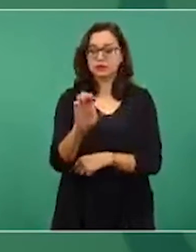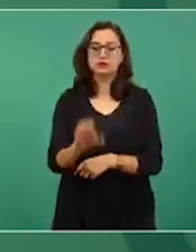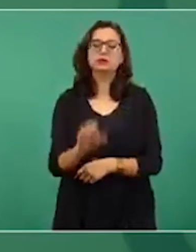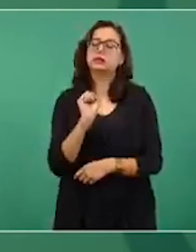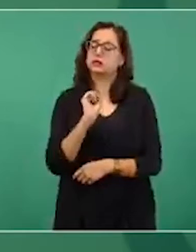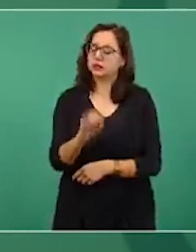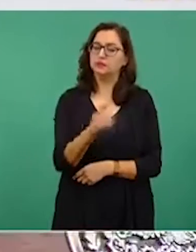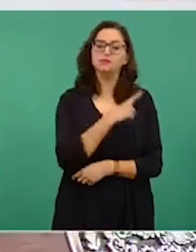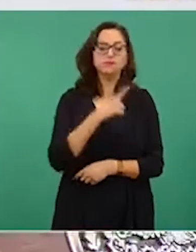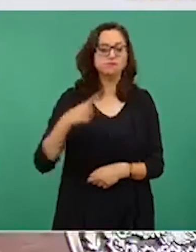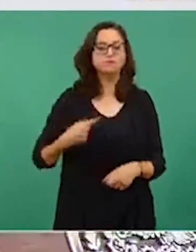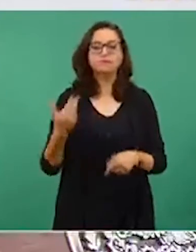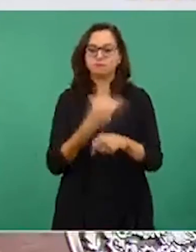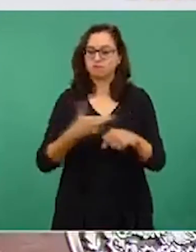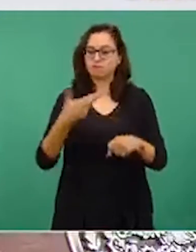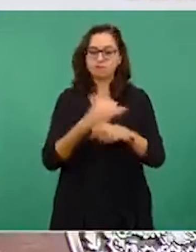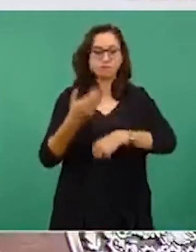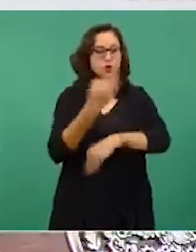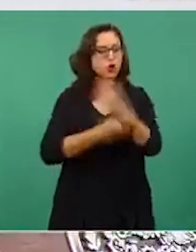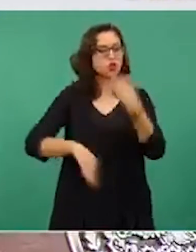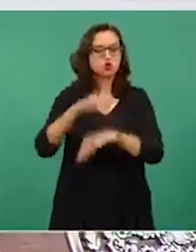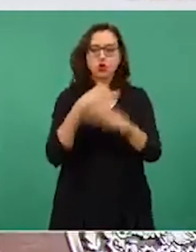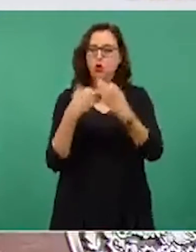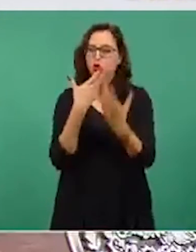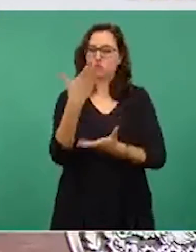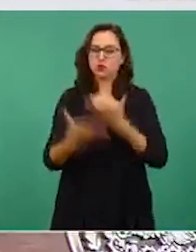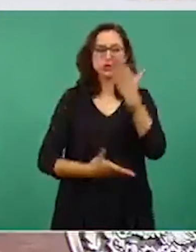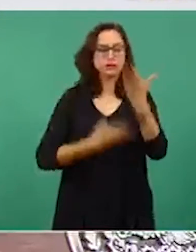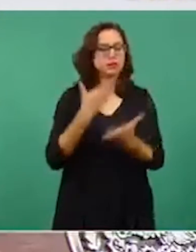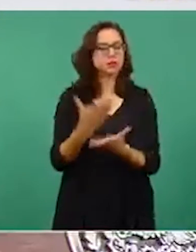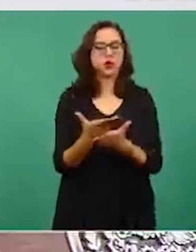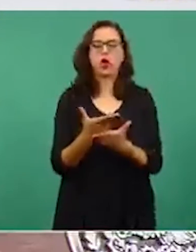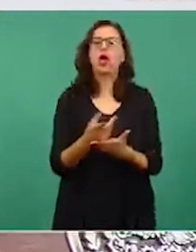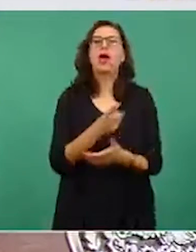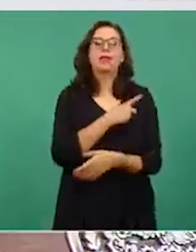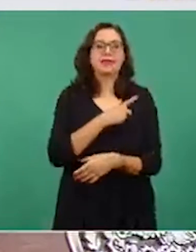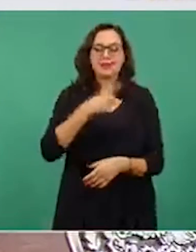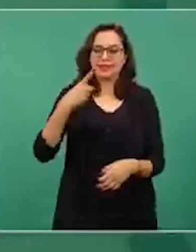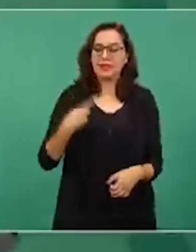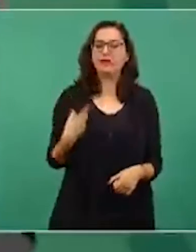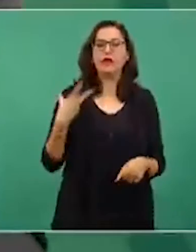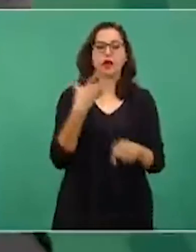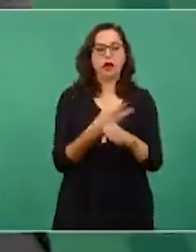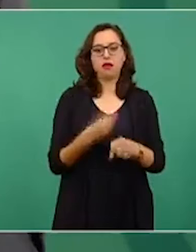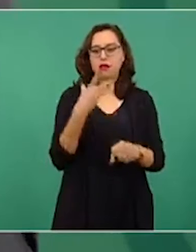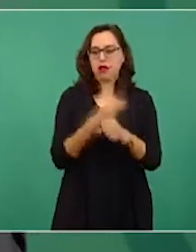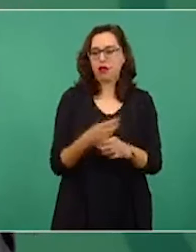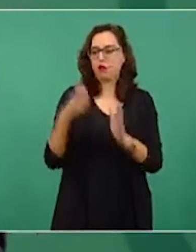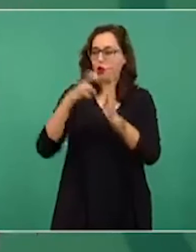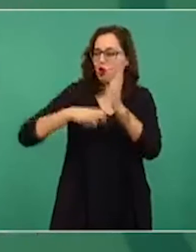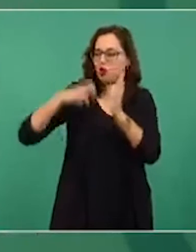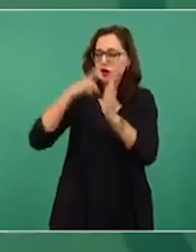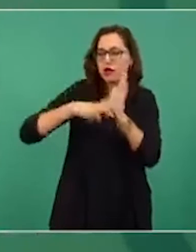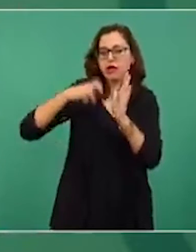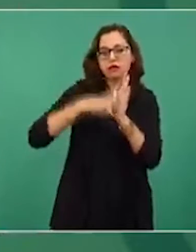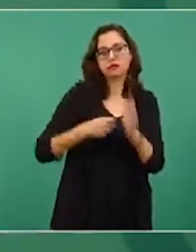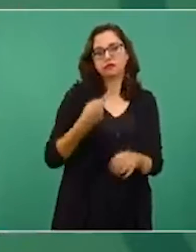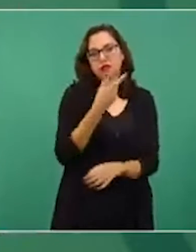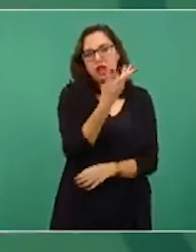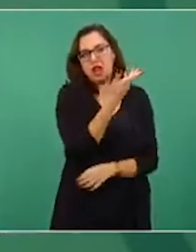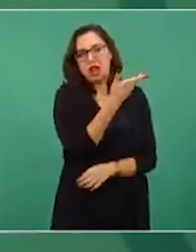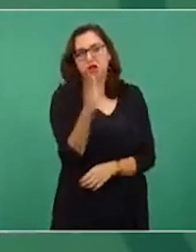servicio para ayudar, atender como lo merecen